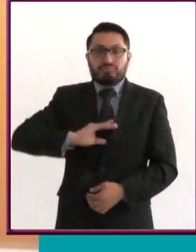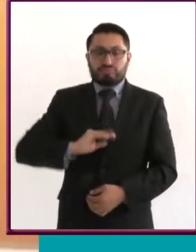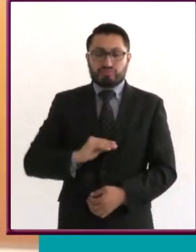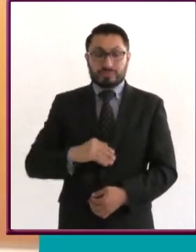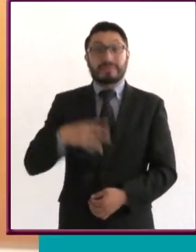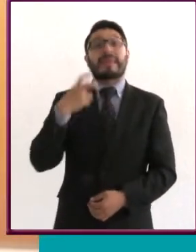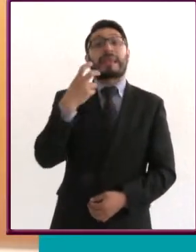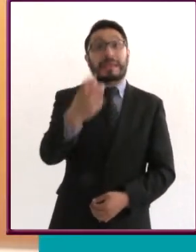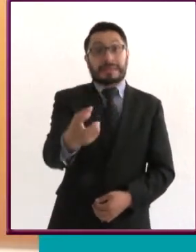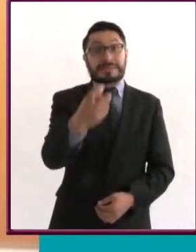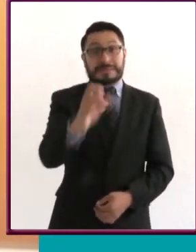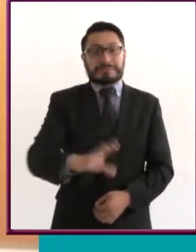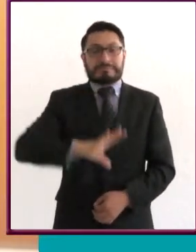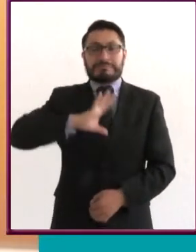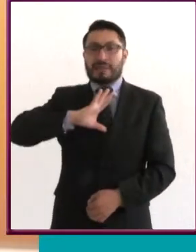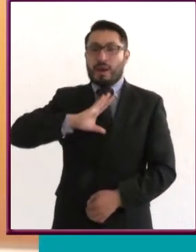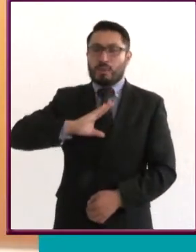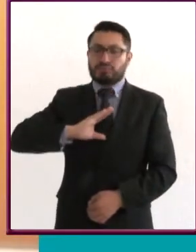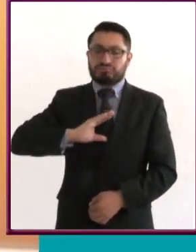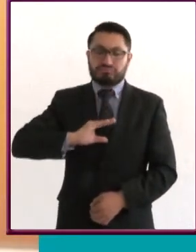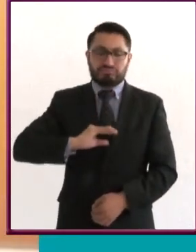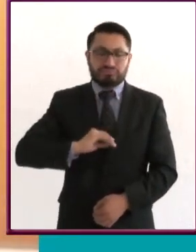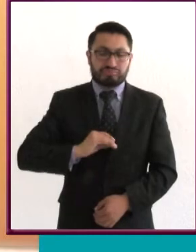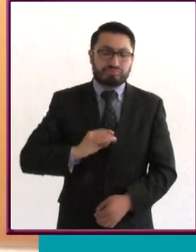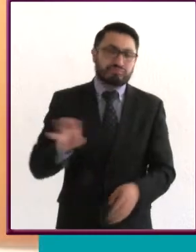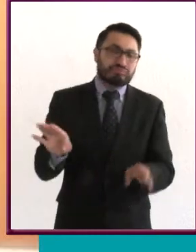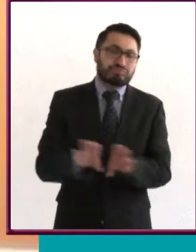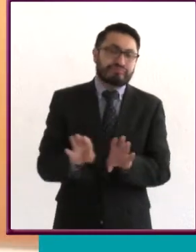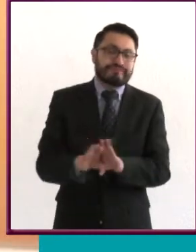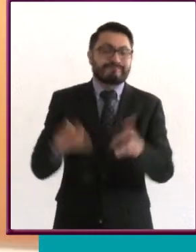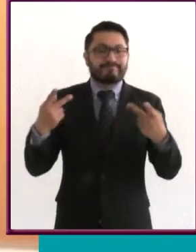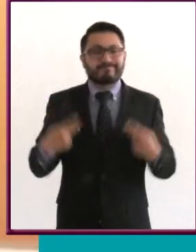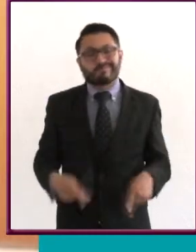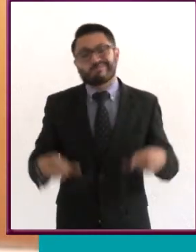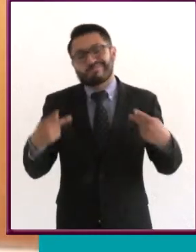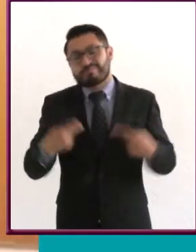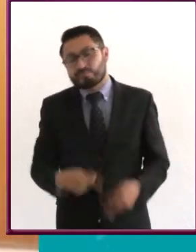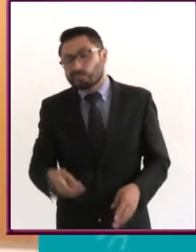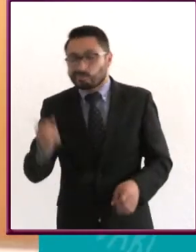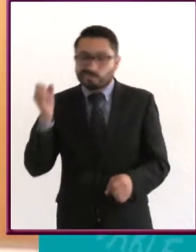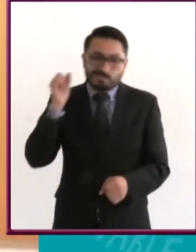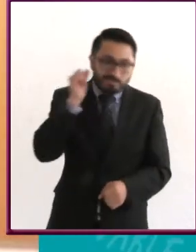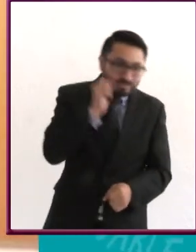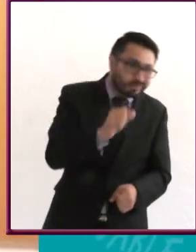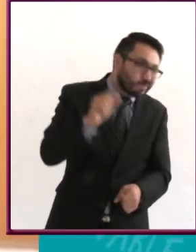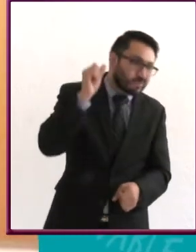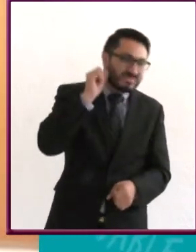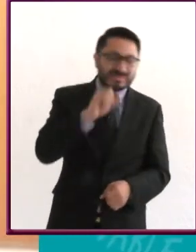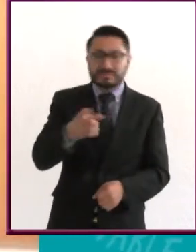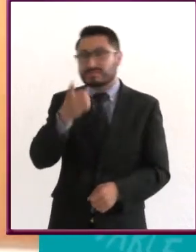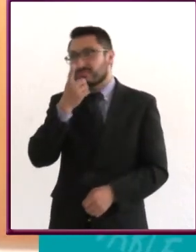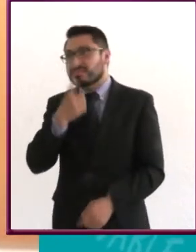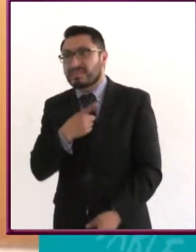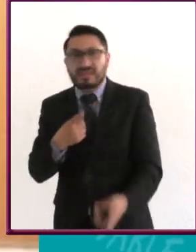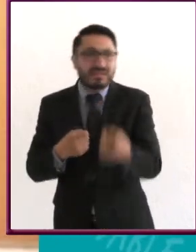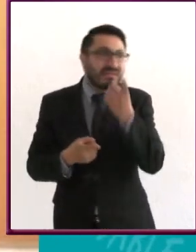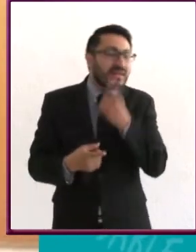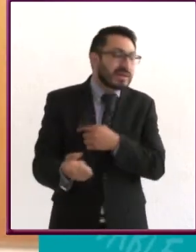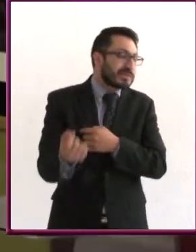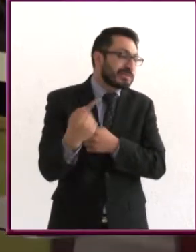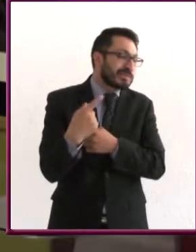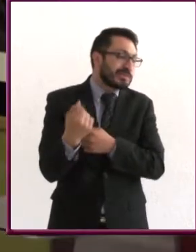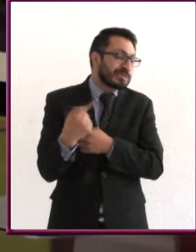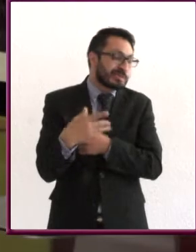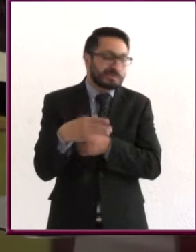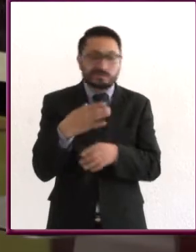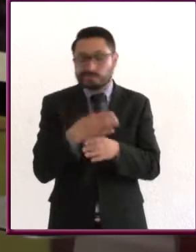Una baja autoestima, pues va a ser una persona que va a estar constantemente diciéndose cosas espantosas,